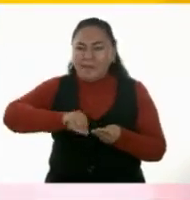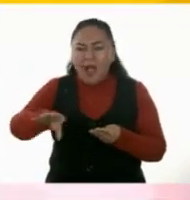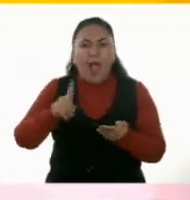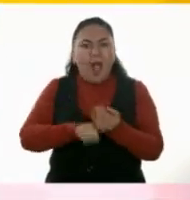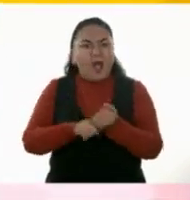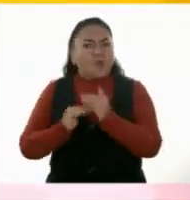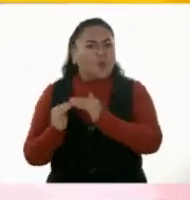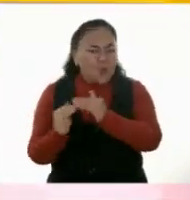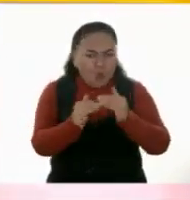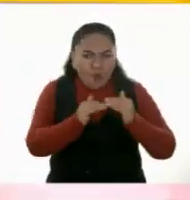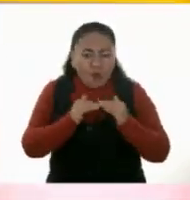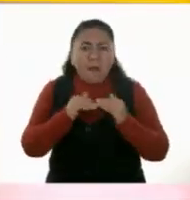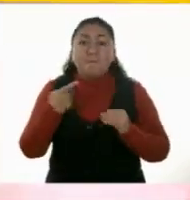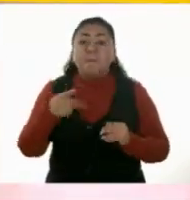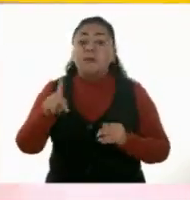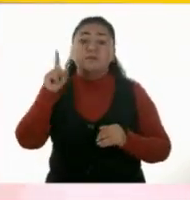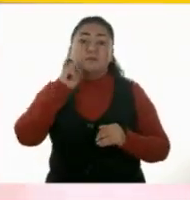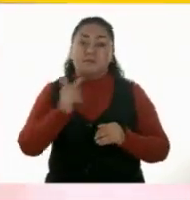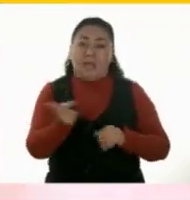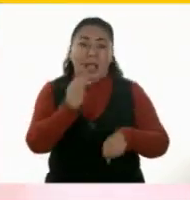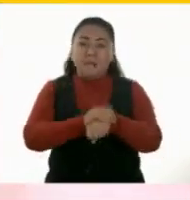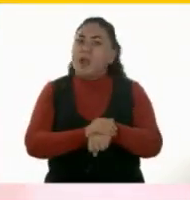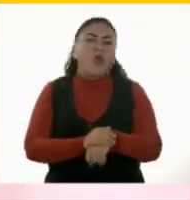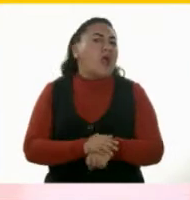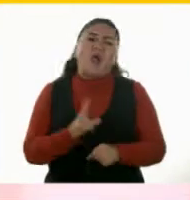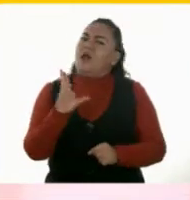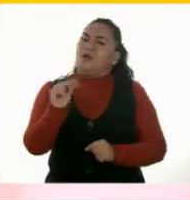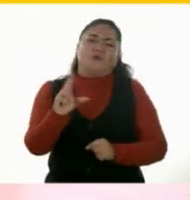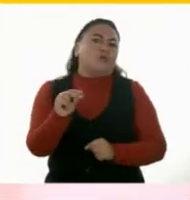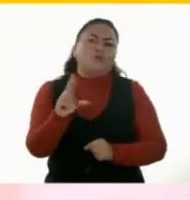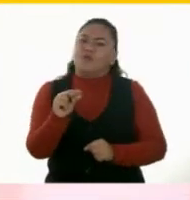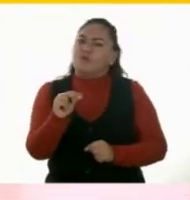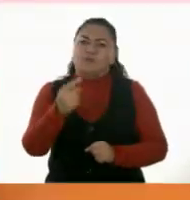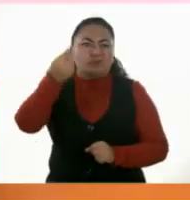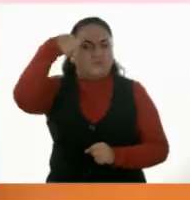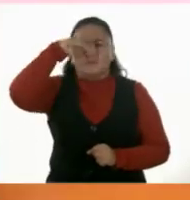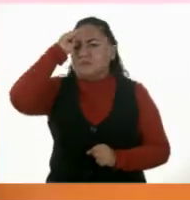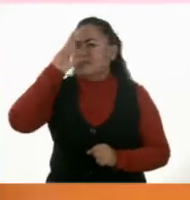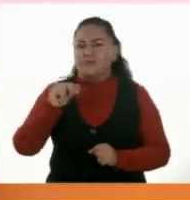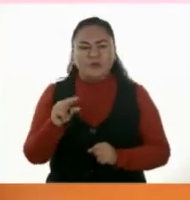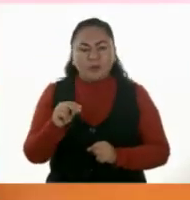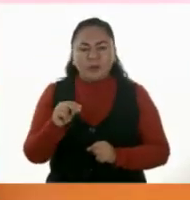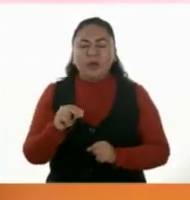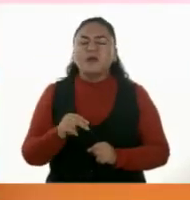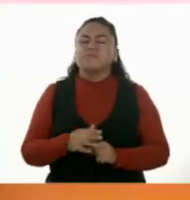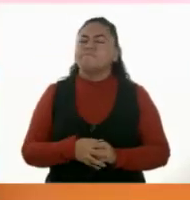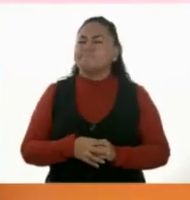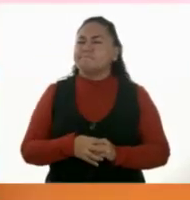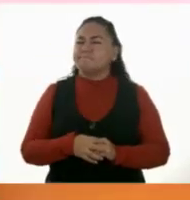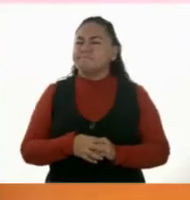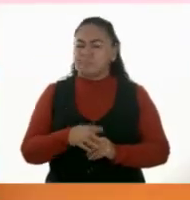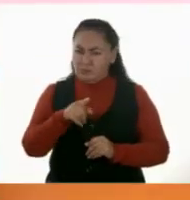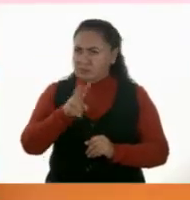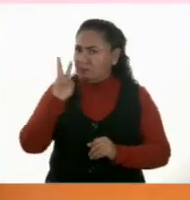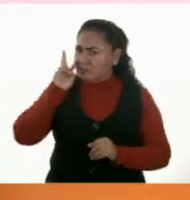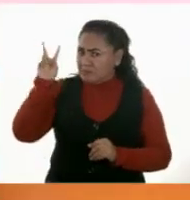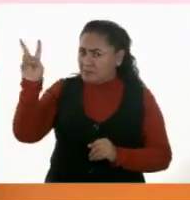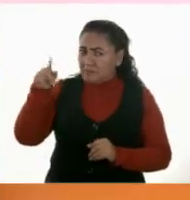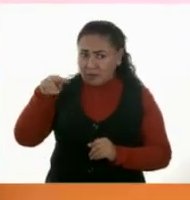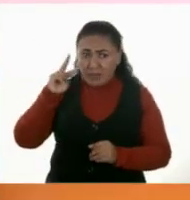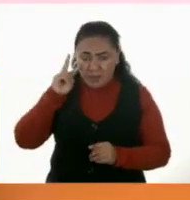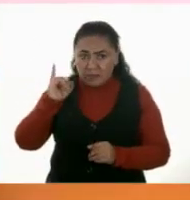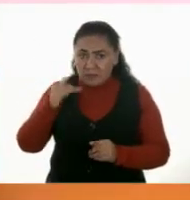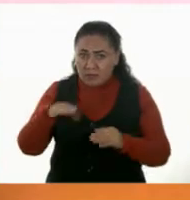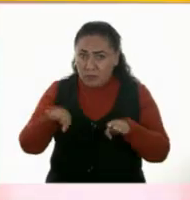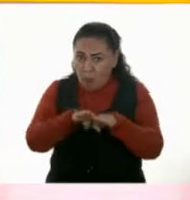forma igual. Sin embargo, sus amigas creen que no es así. Tú a simple vista, ¿crees que las repartí